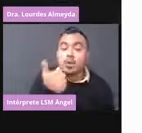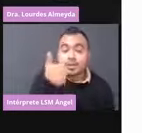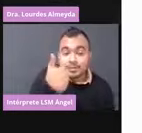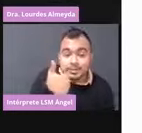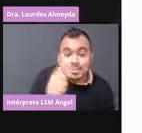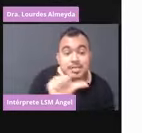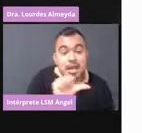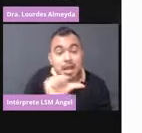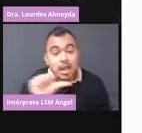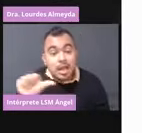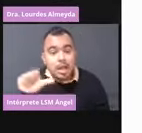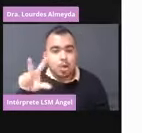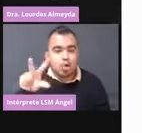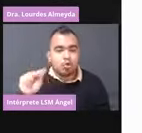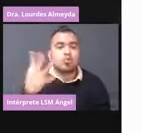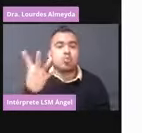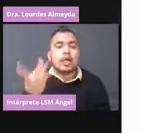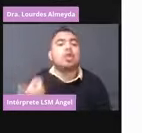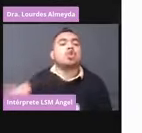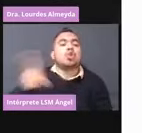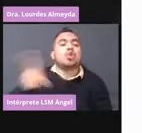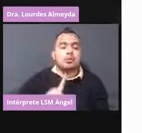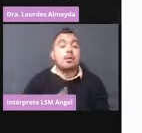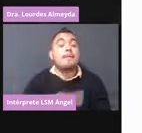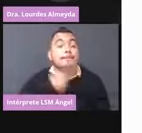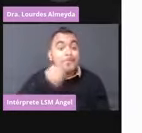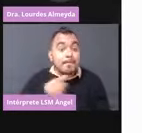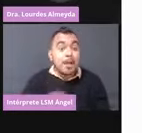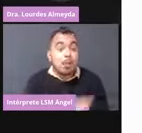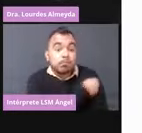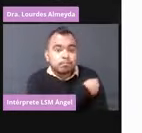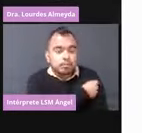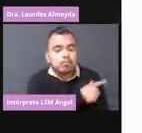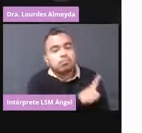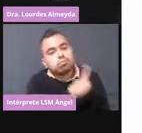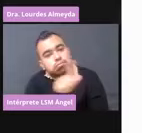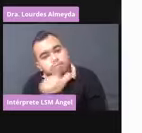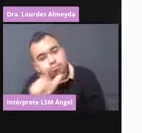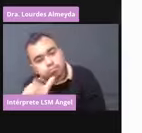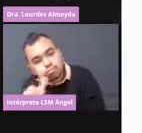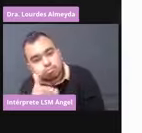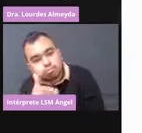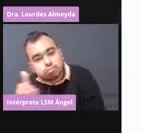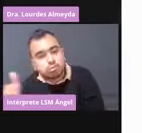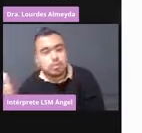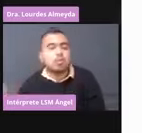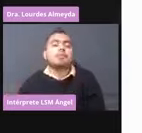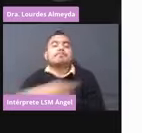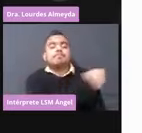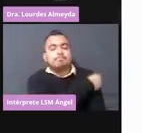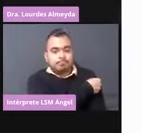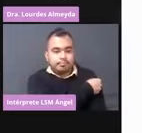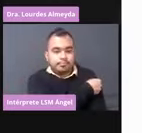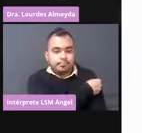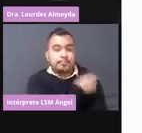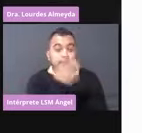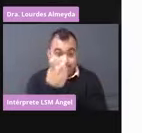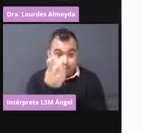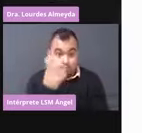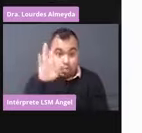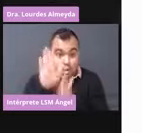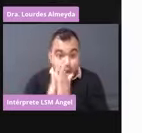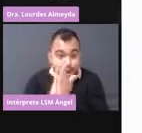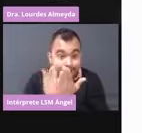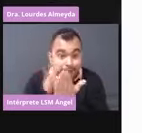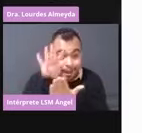después que usted haya puesto la primera dosis. Esto conlleva a que en su cartilla le van